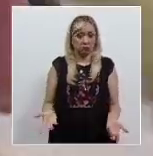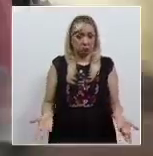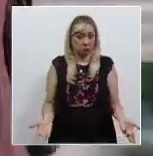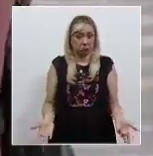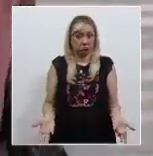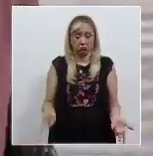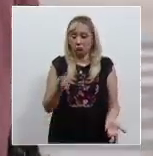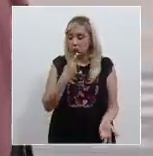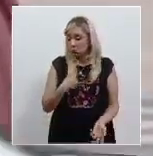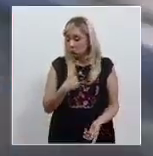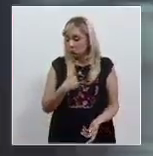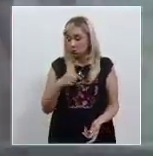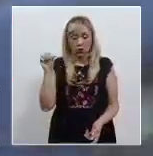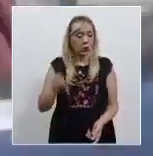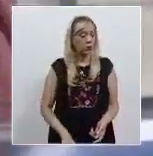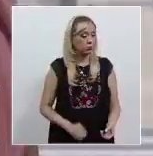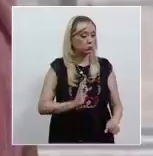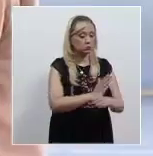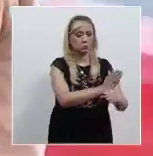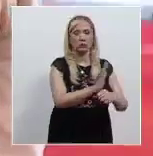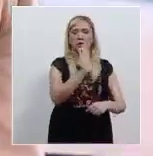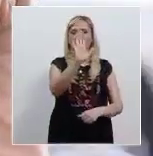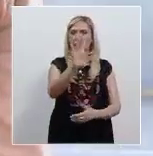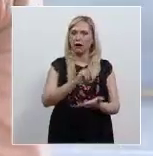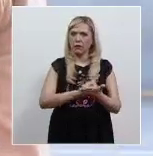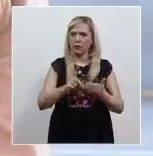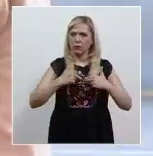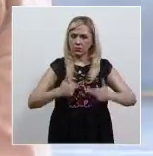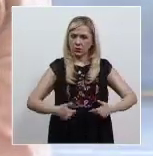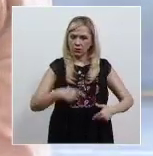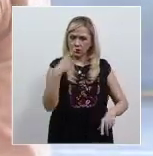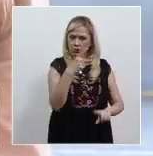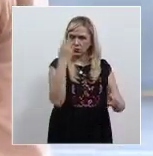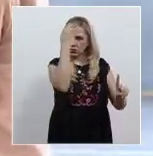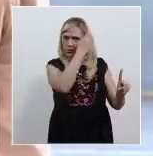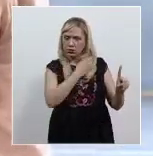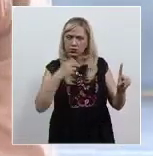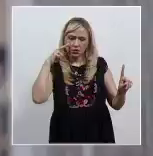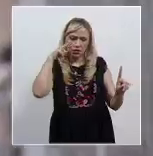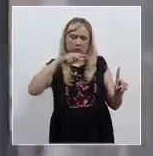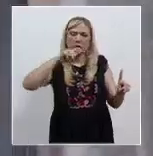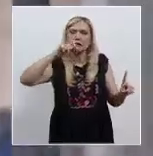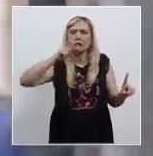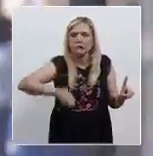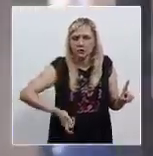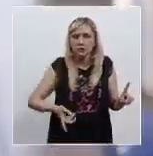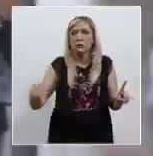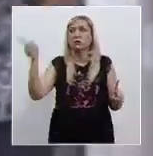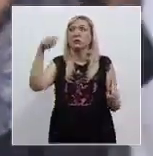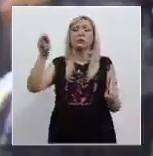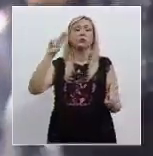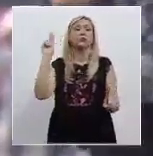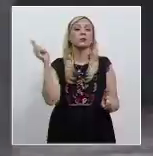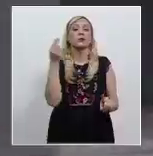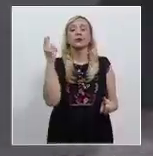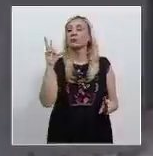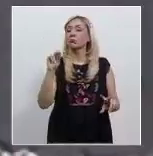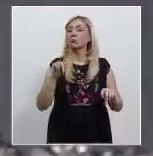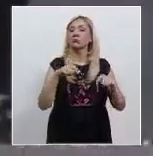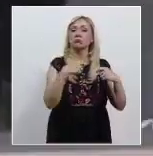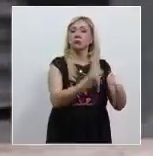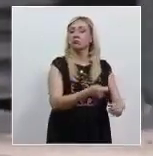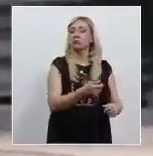violaciones a los derechos humanos imposibilitaron dicho examen, pues la Defensoría Universitaria no le garantizó al alumno